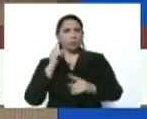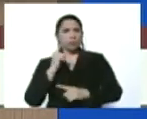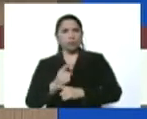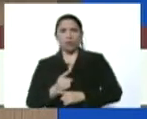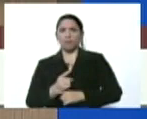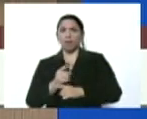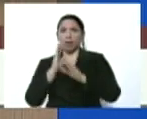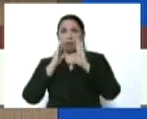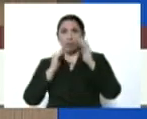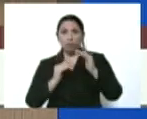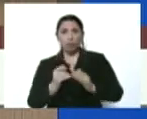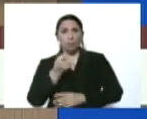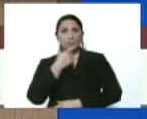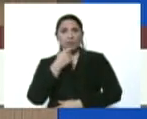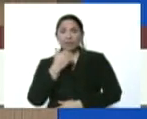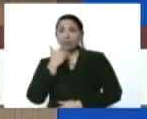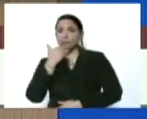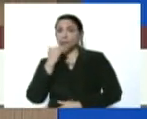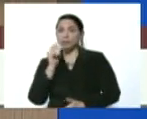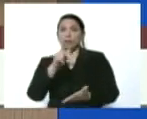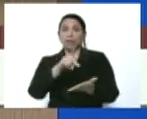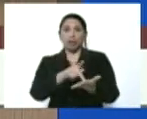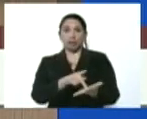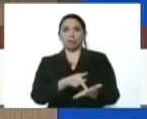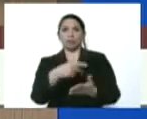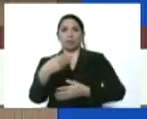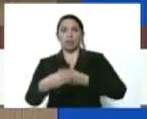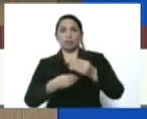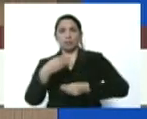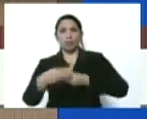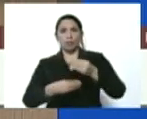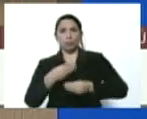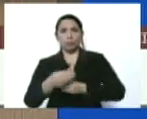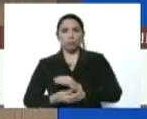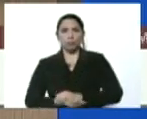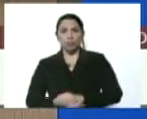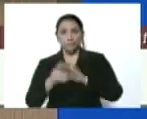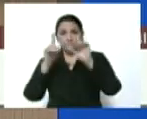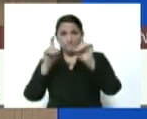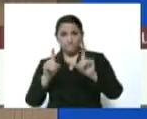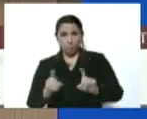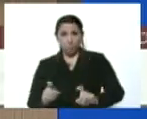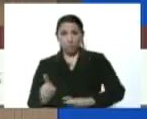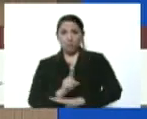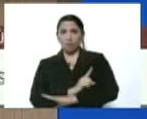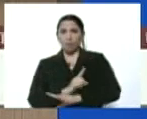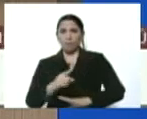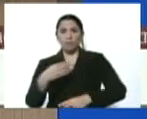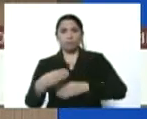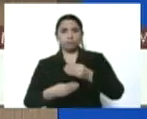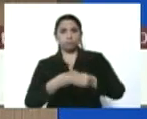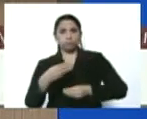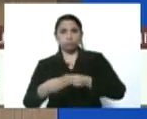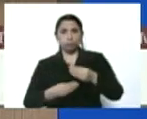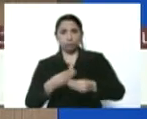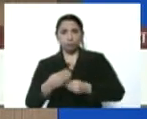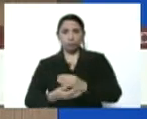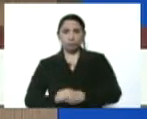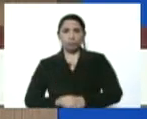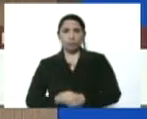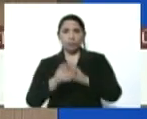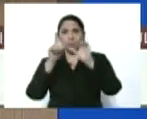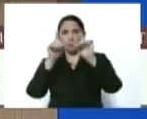atención médica apenas lleguen, realización de pruebas rápidas, realización de